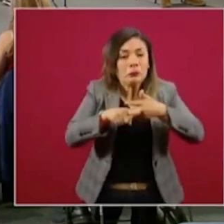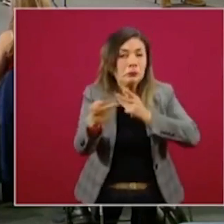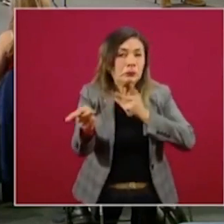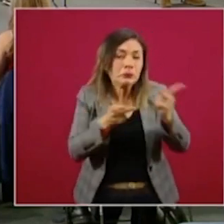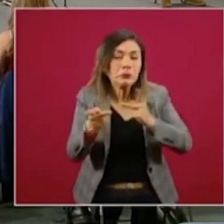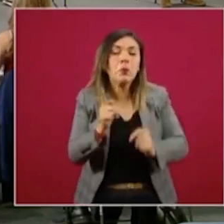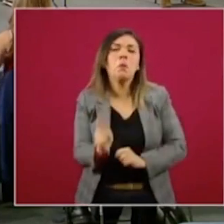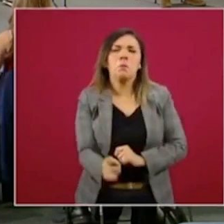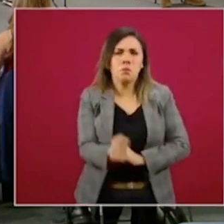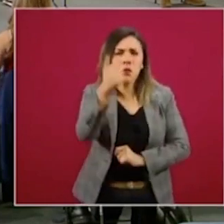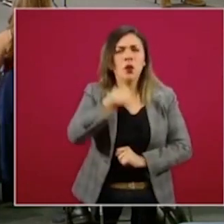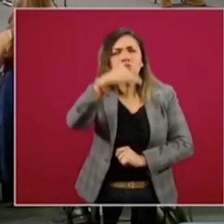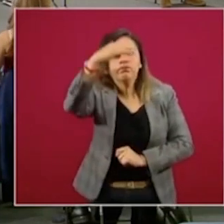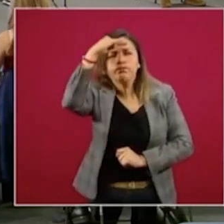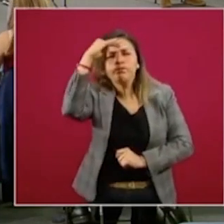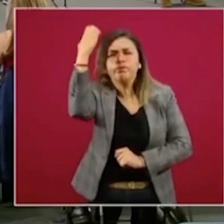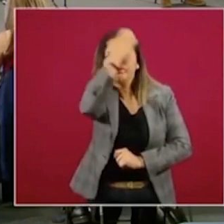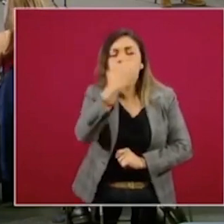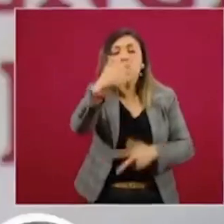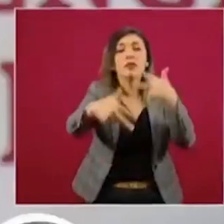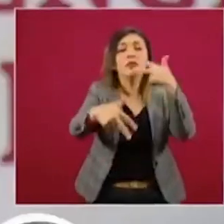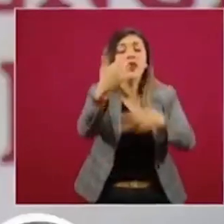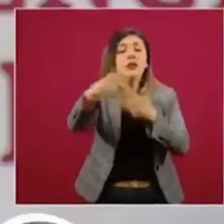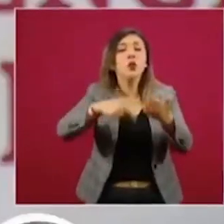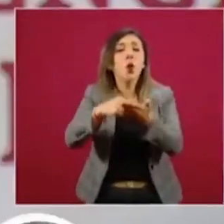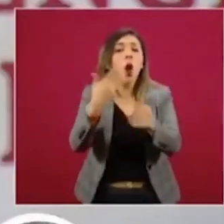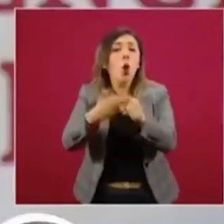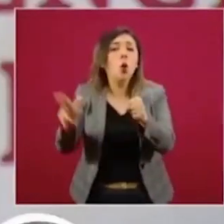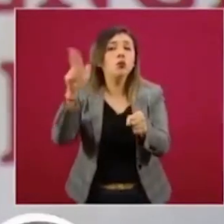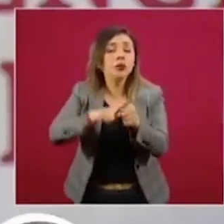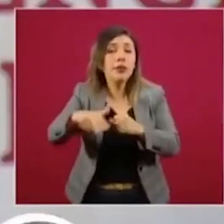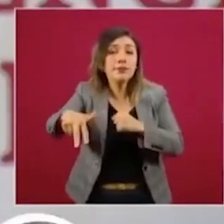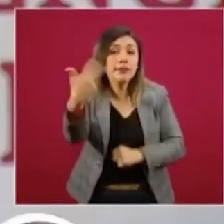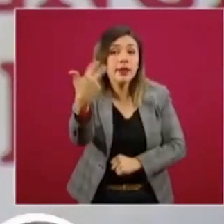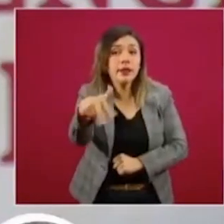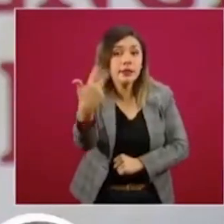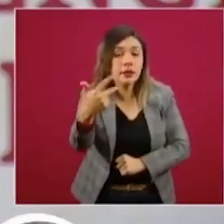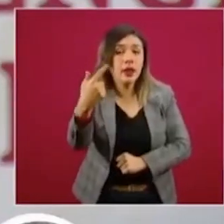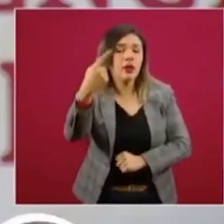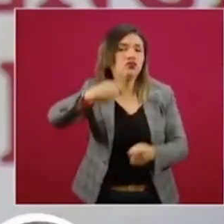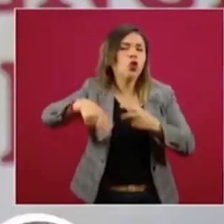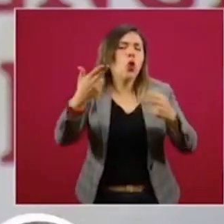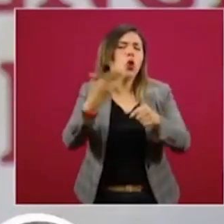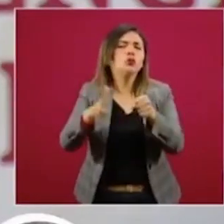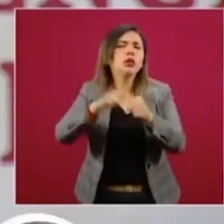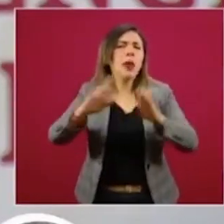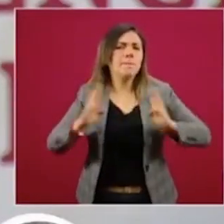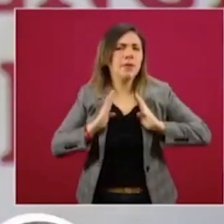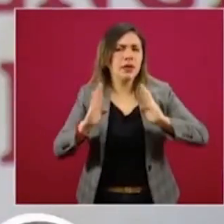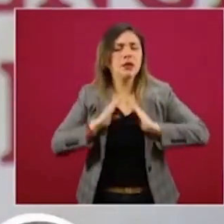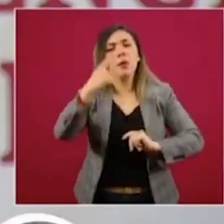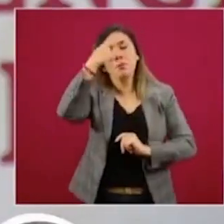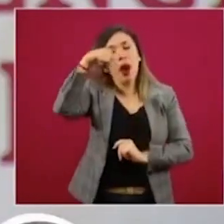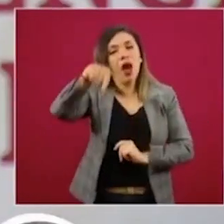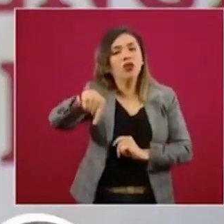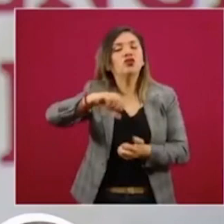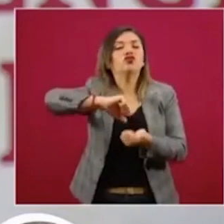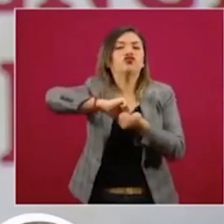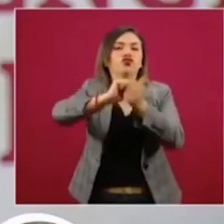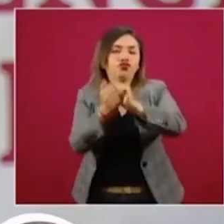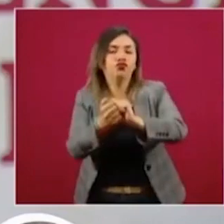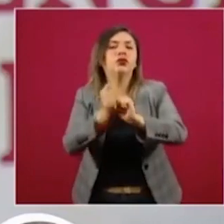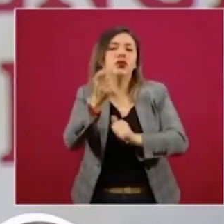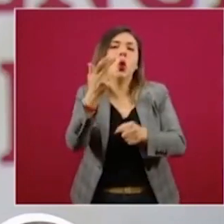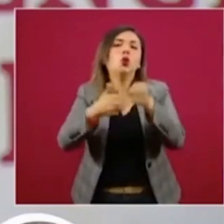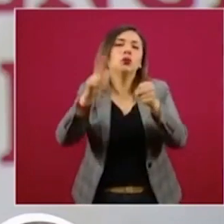inicialmente teníamos considerado 13 hospitales militares para reconvertirse en COVID,